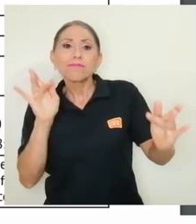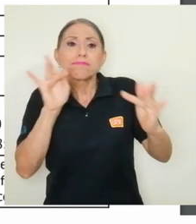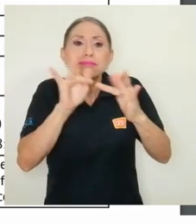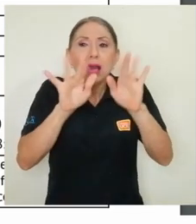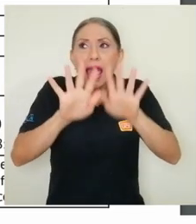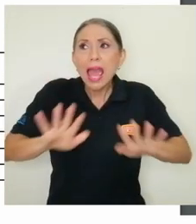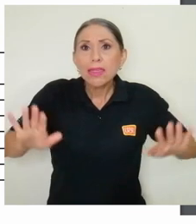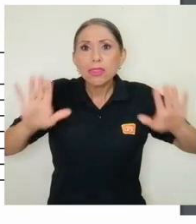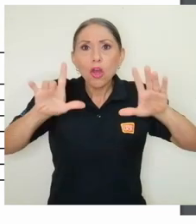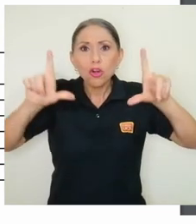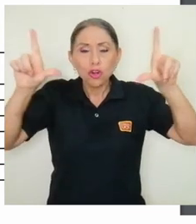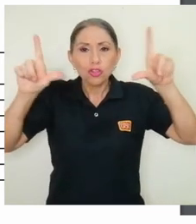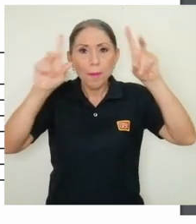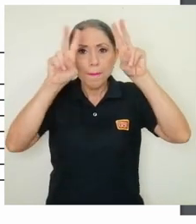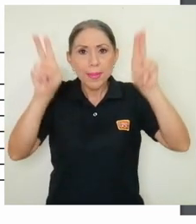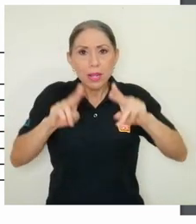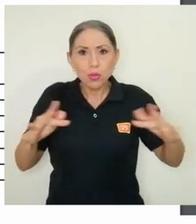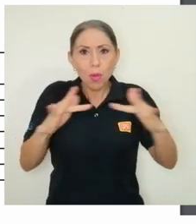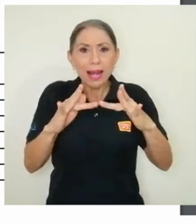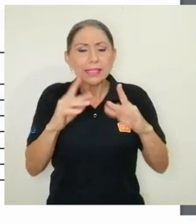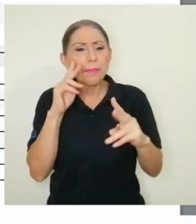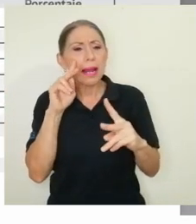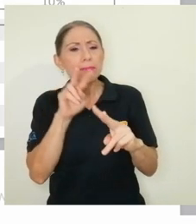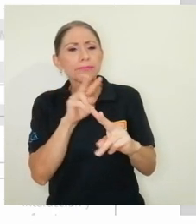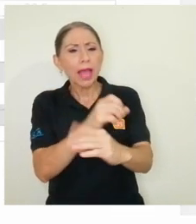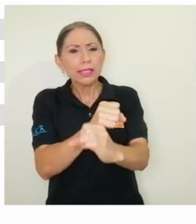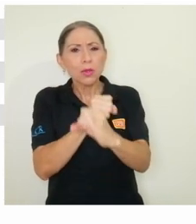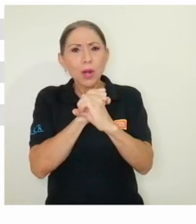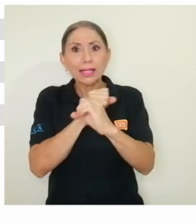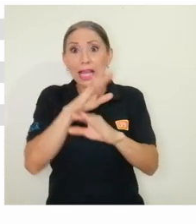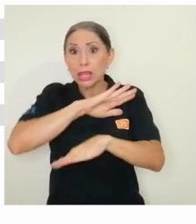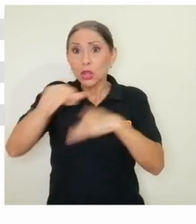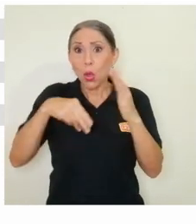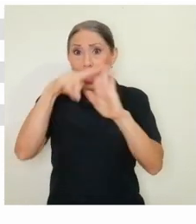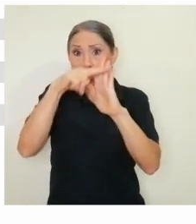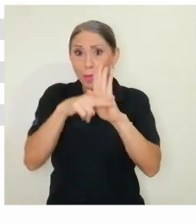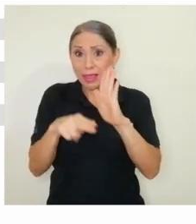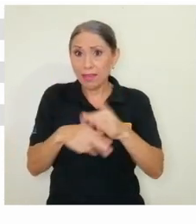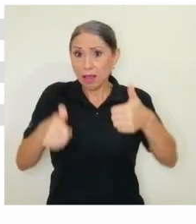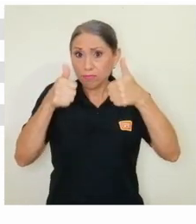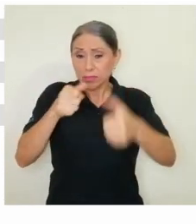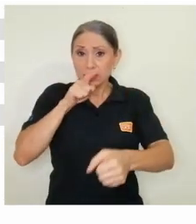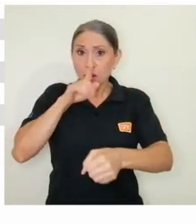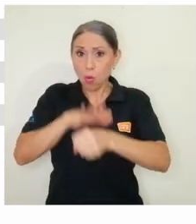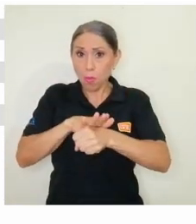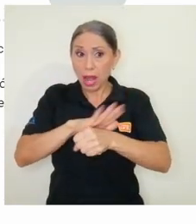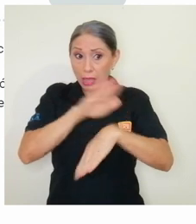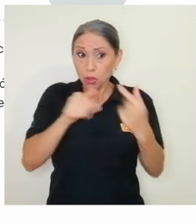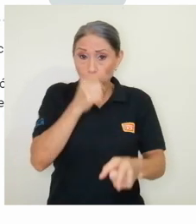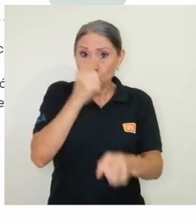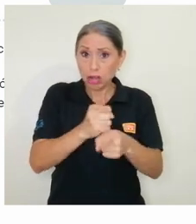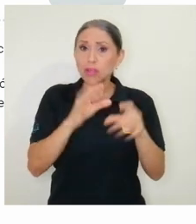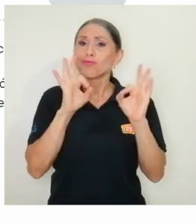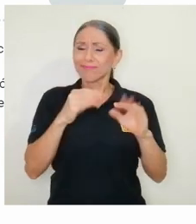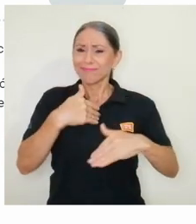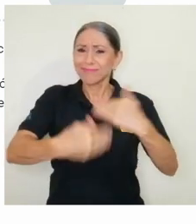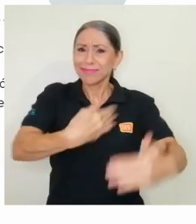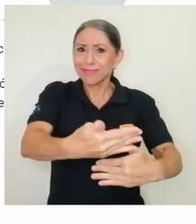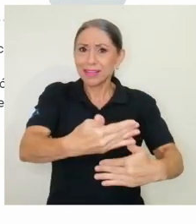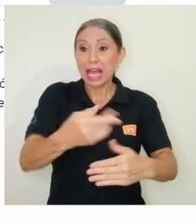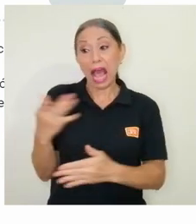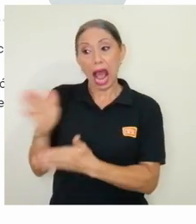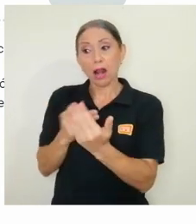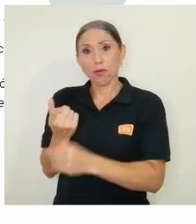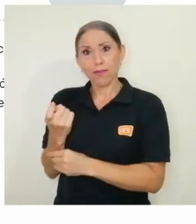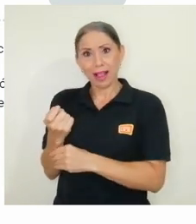y asegurarse que la normativa institucional se cumpla. Si todo está correcto, el entorno será habilitado. Si falta algún dato,